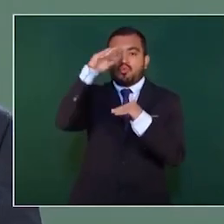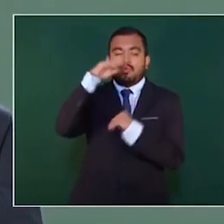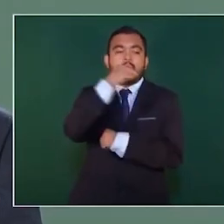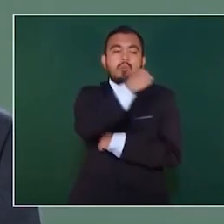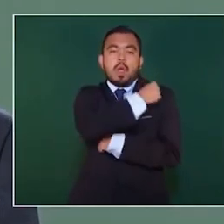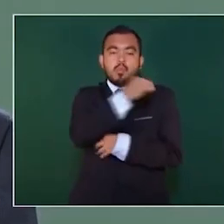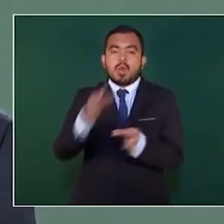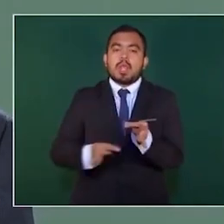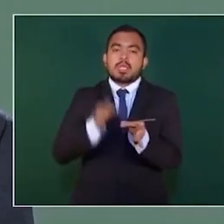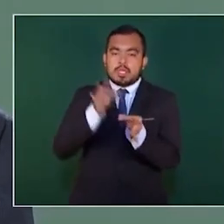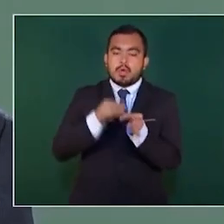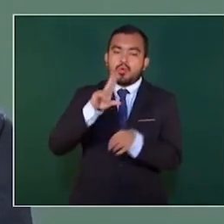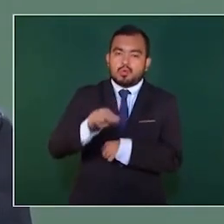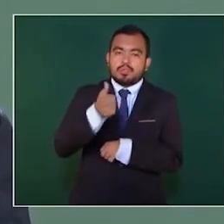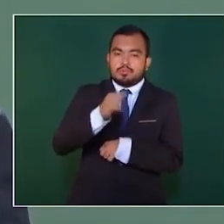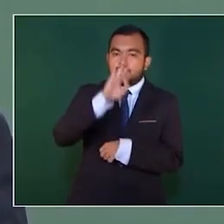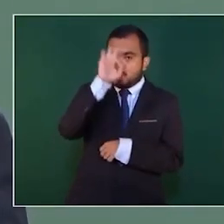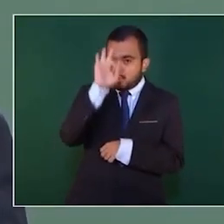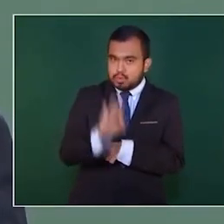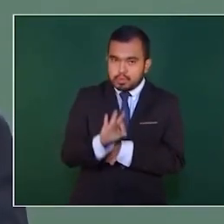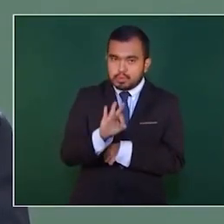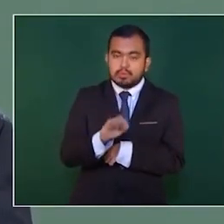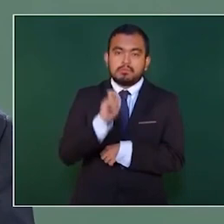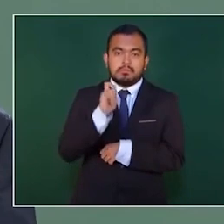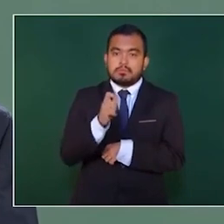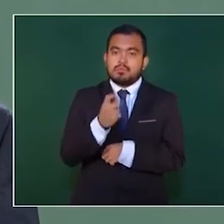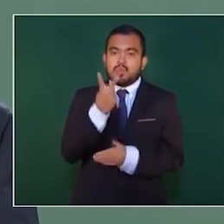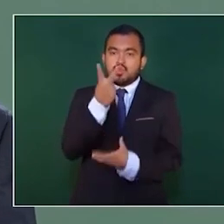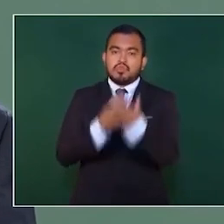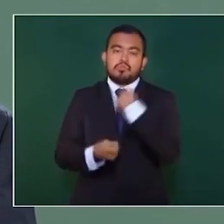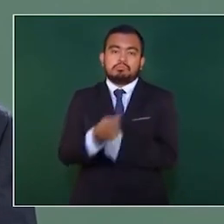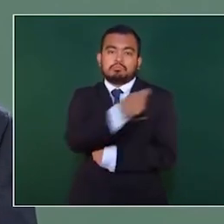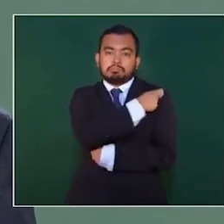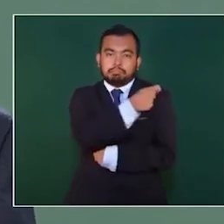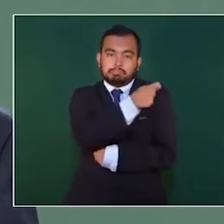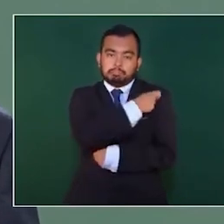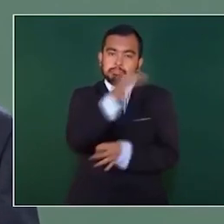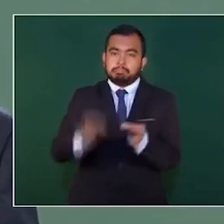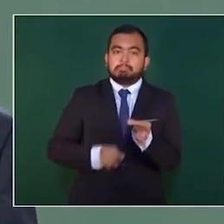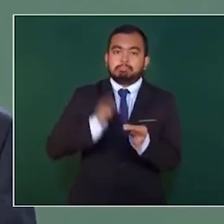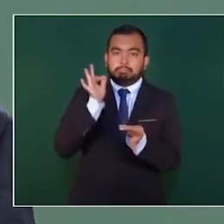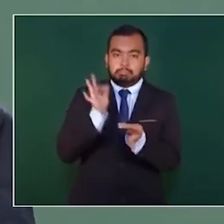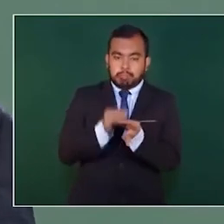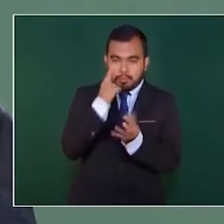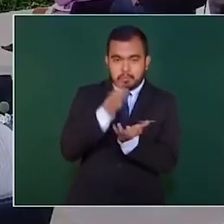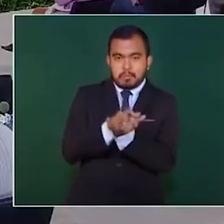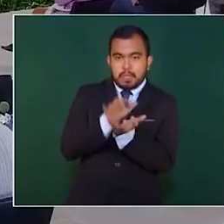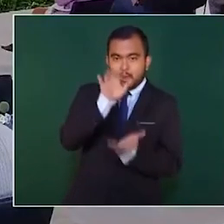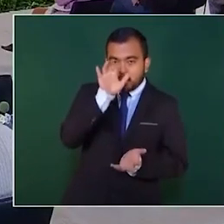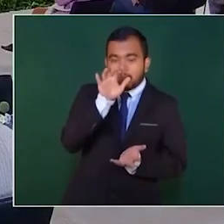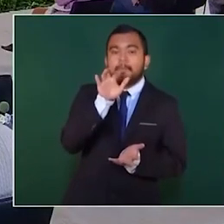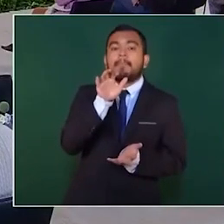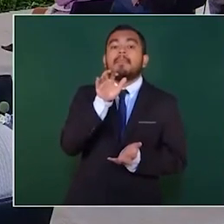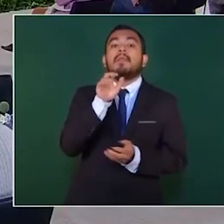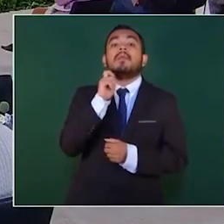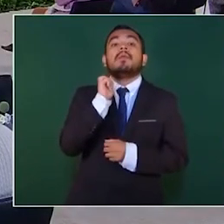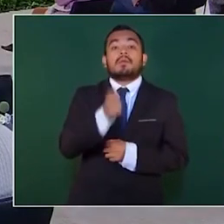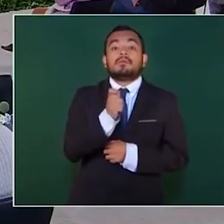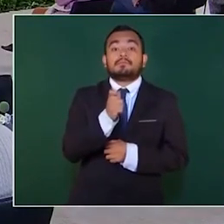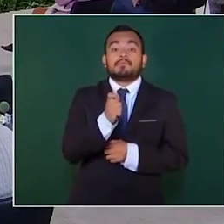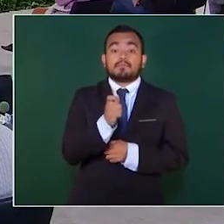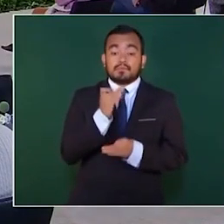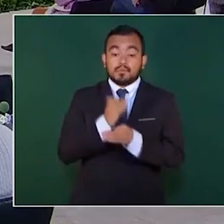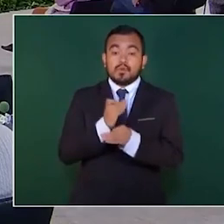vacuna, en su mayoría con el esquema completo. Y hemos recibido hasta el momento 183